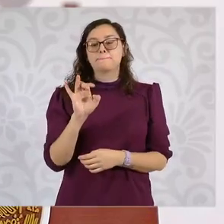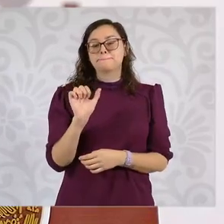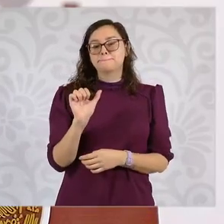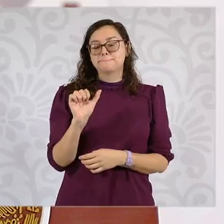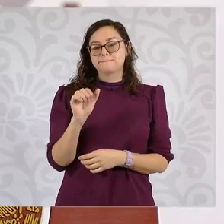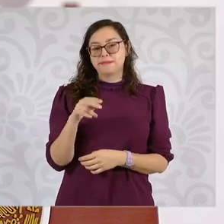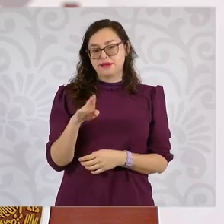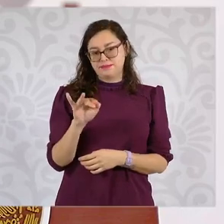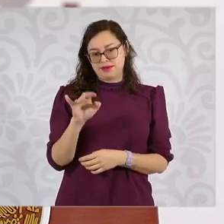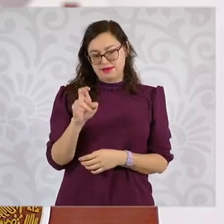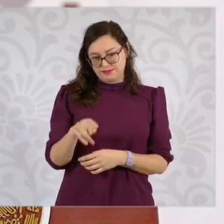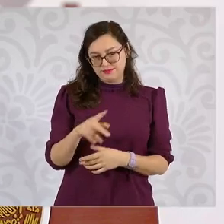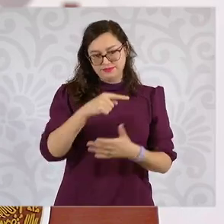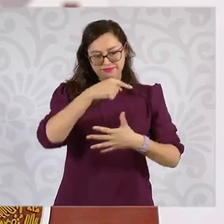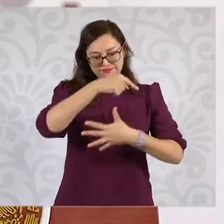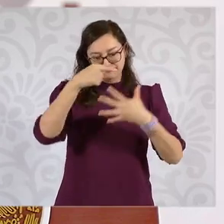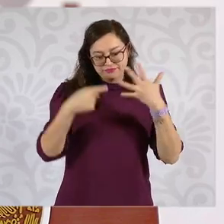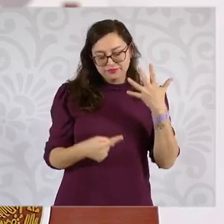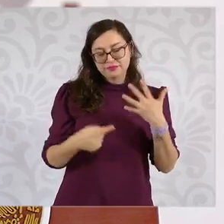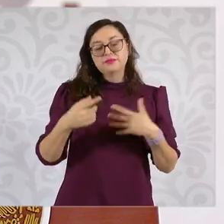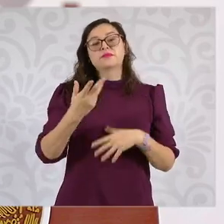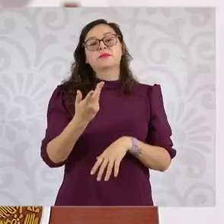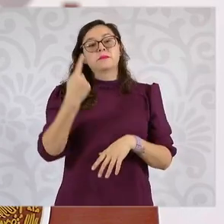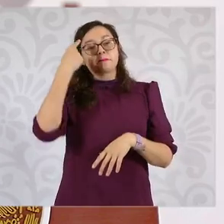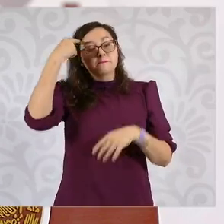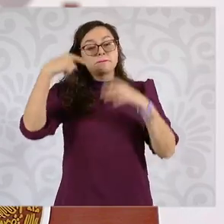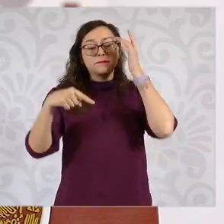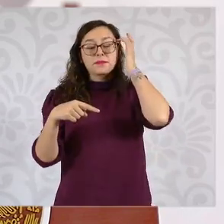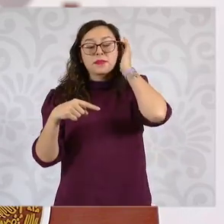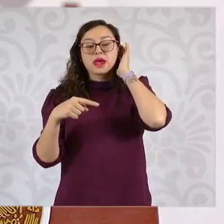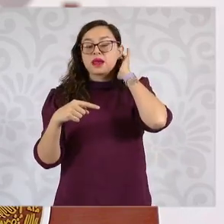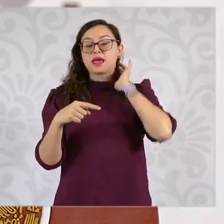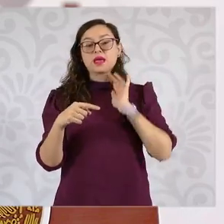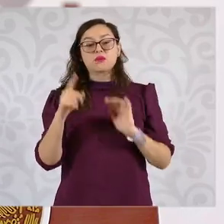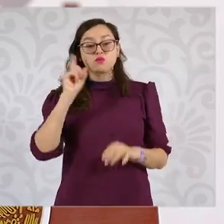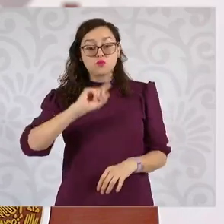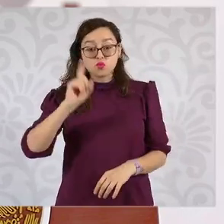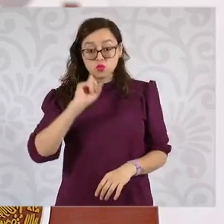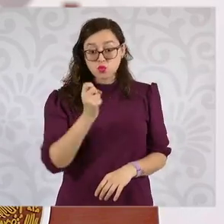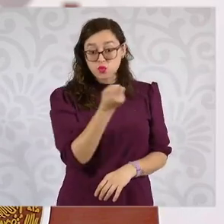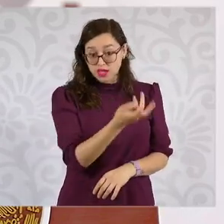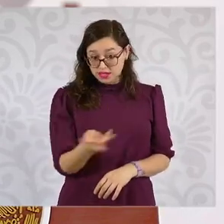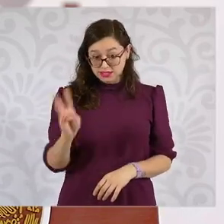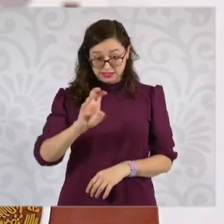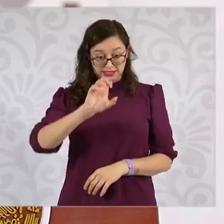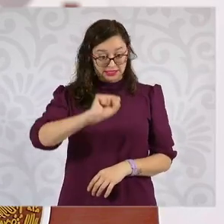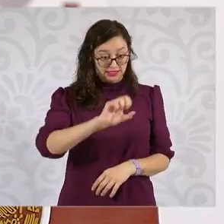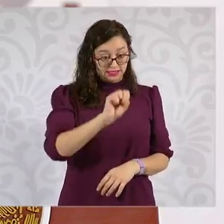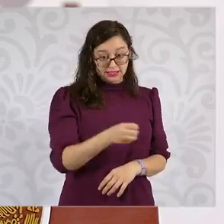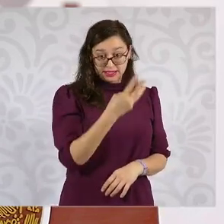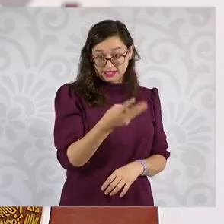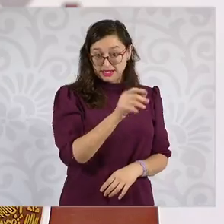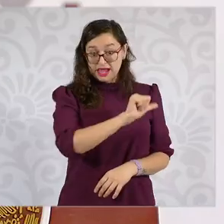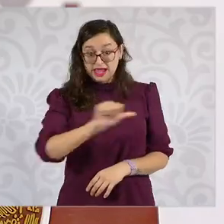63 y 64 años que estamos registrando y también de becas.